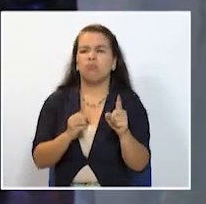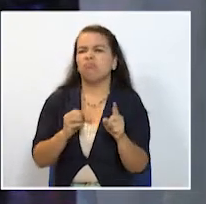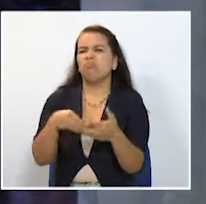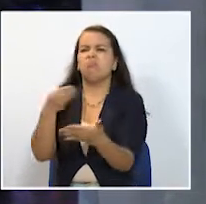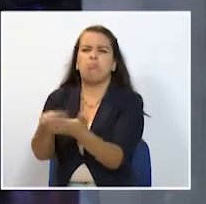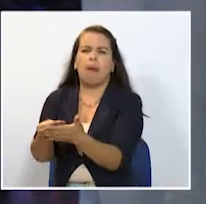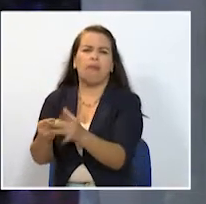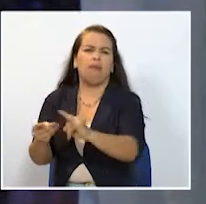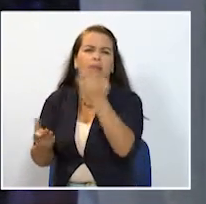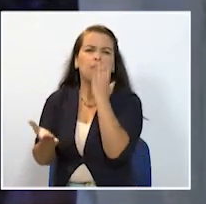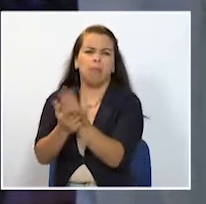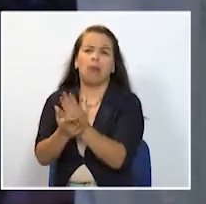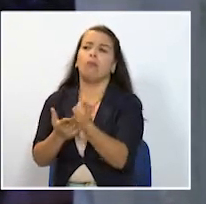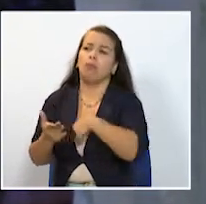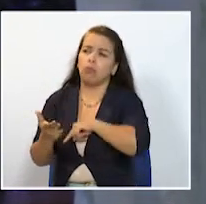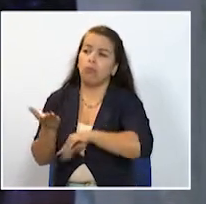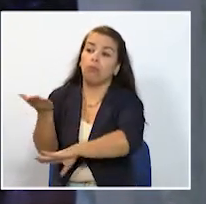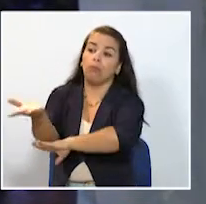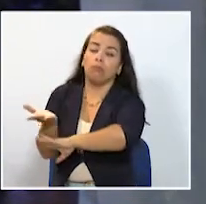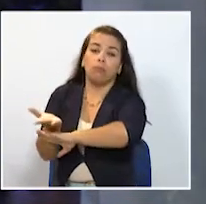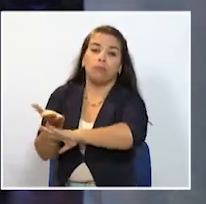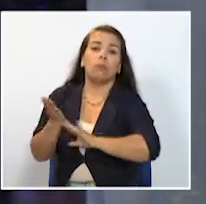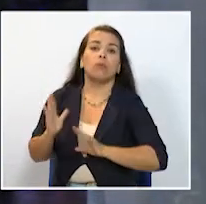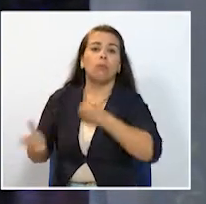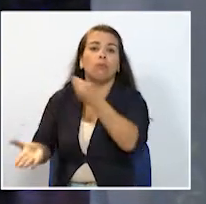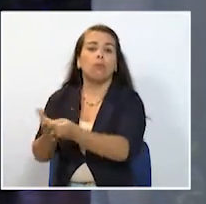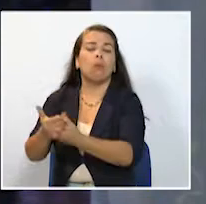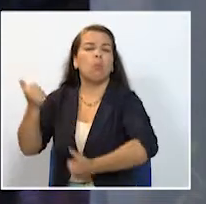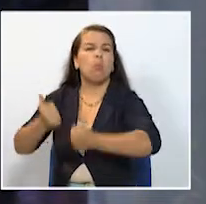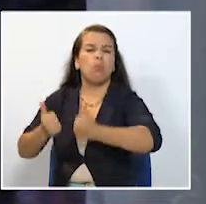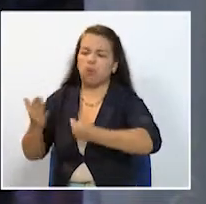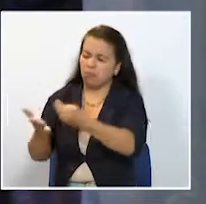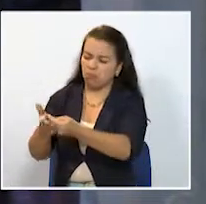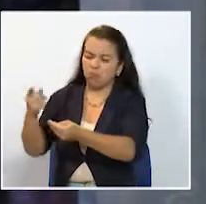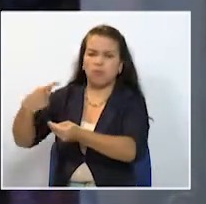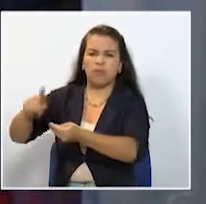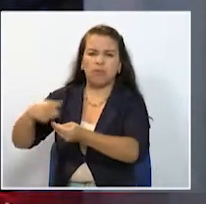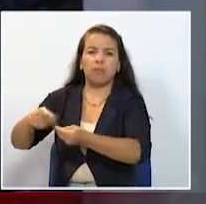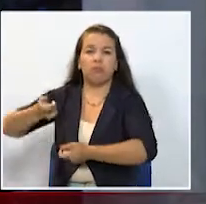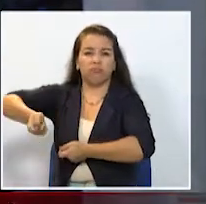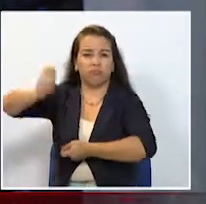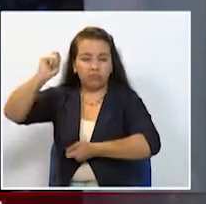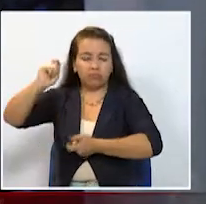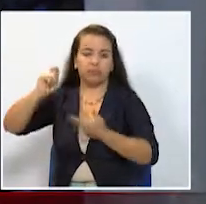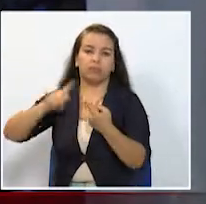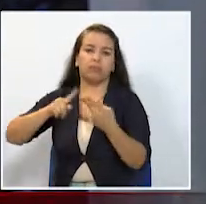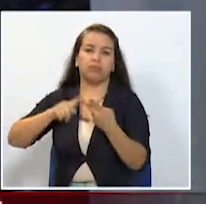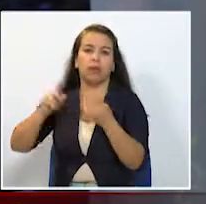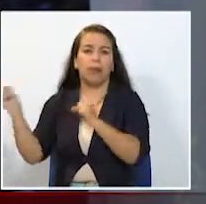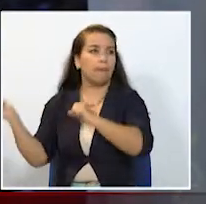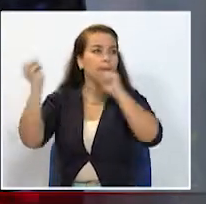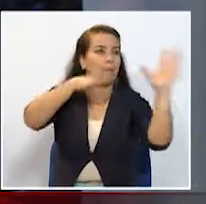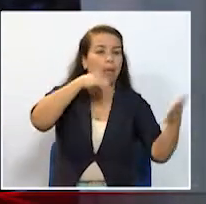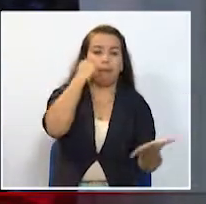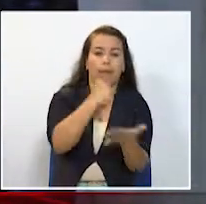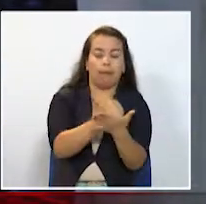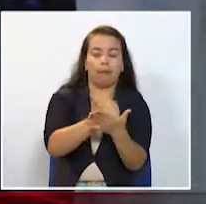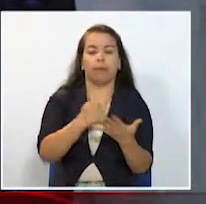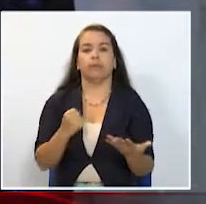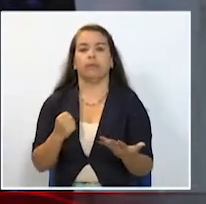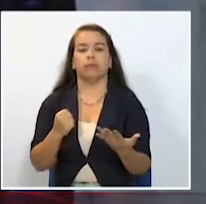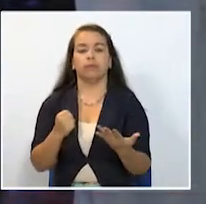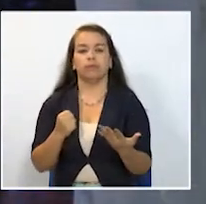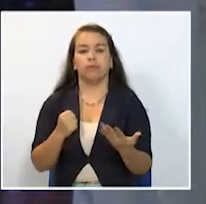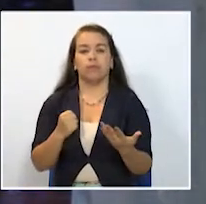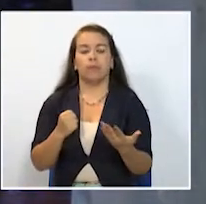que es lo que estamos reclamando. ¿Indemnizaciones de qué? Indemnizaciones por homicidios, por desplazamiento forzado, por